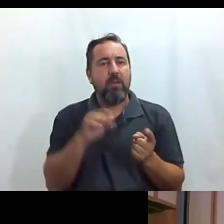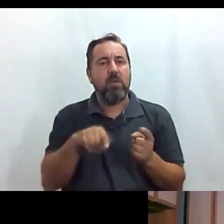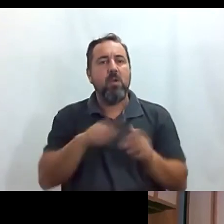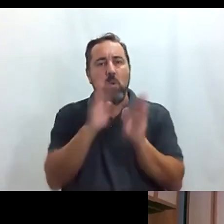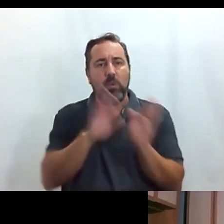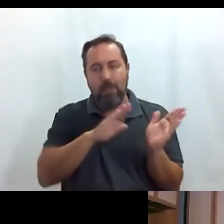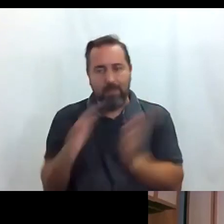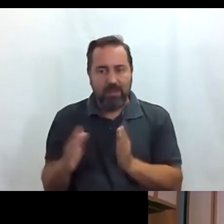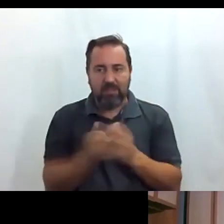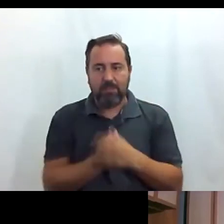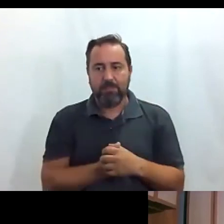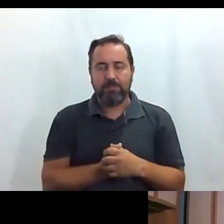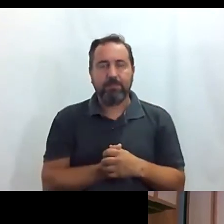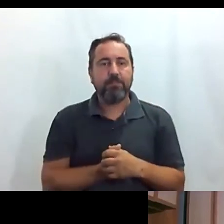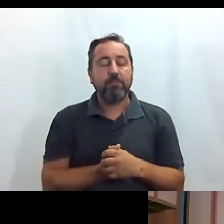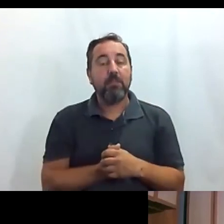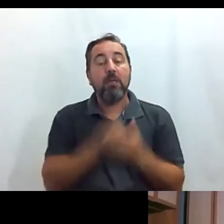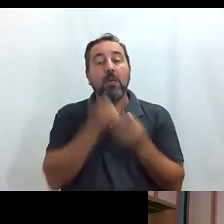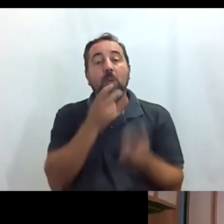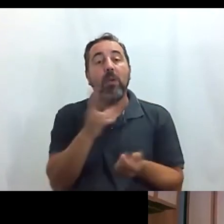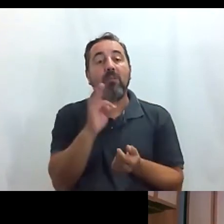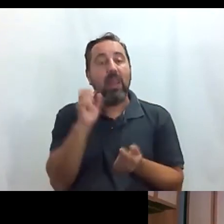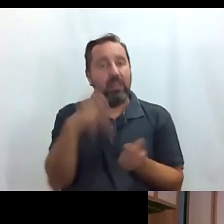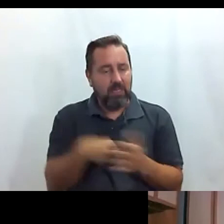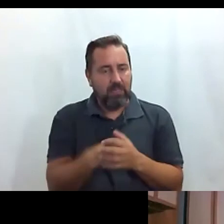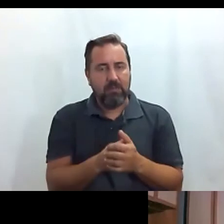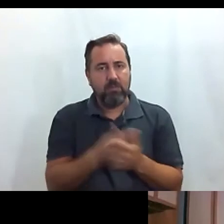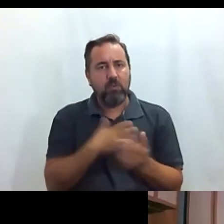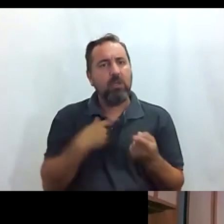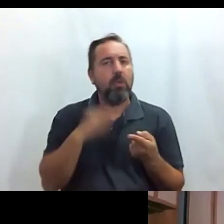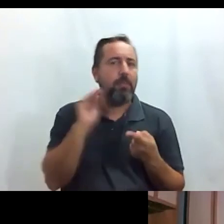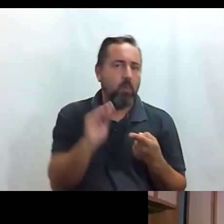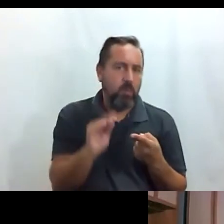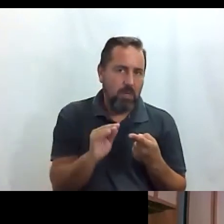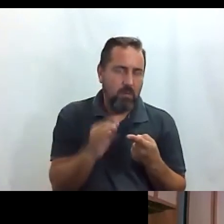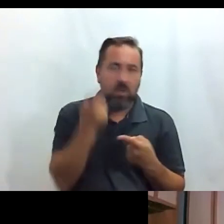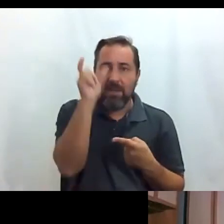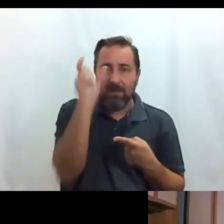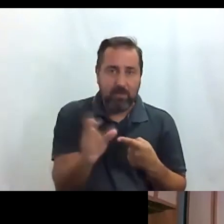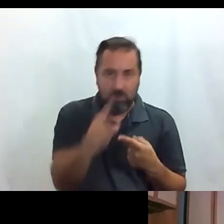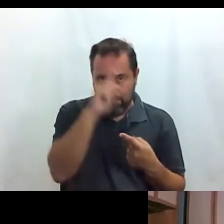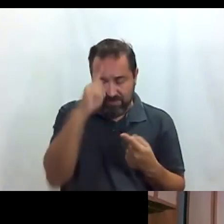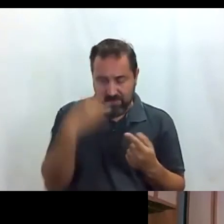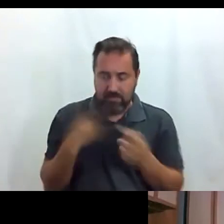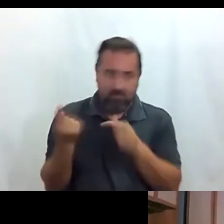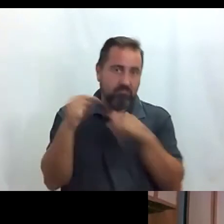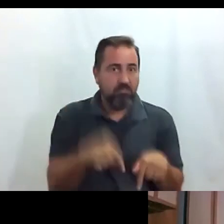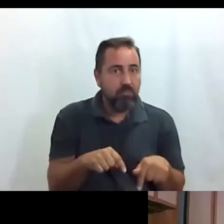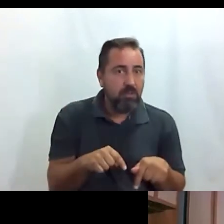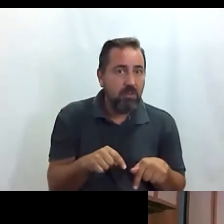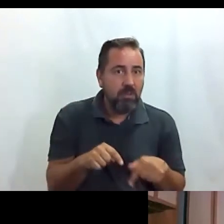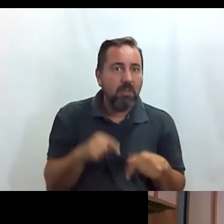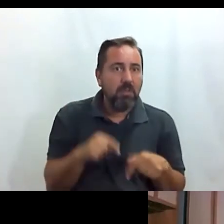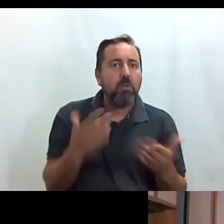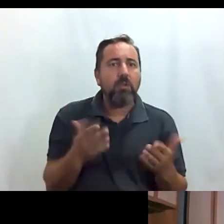parte bueno Valentín te quiero preguntar si una persona quiere venir a Madrid ¿cuál es el